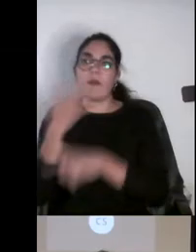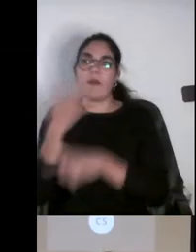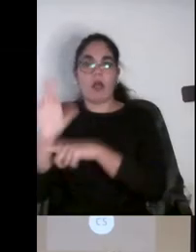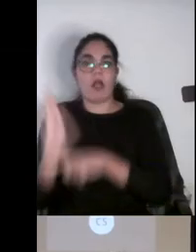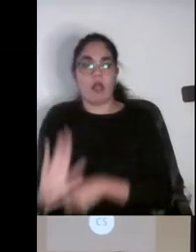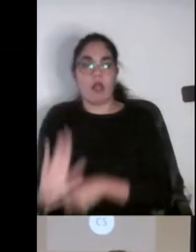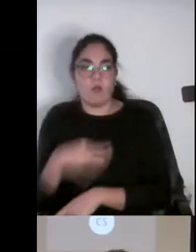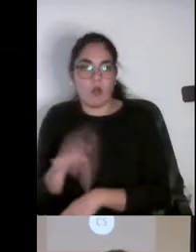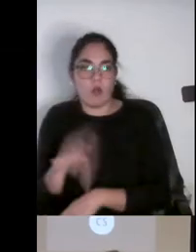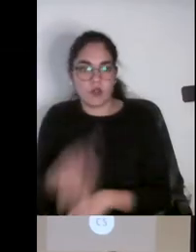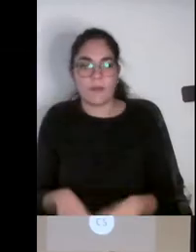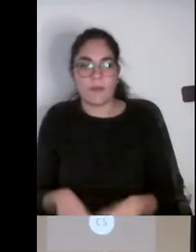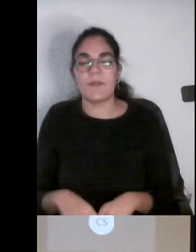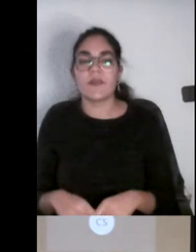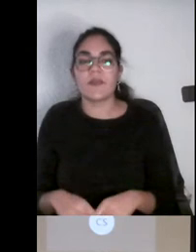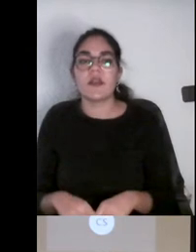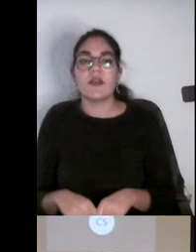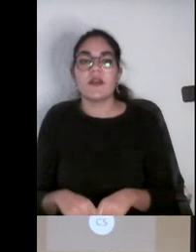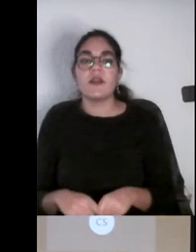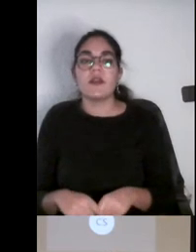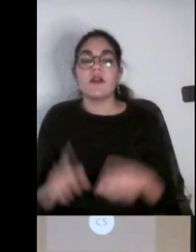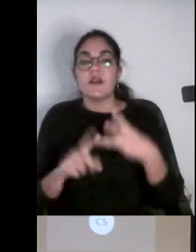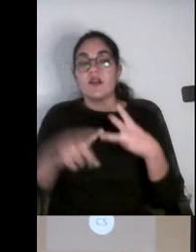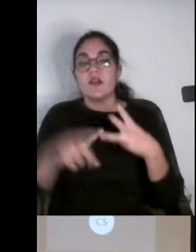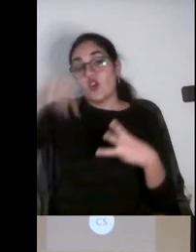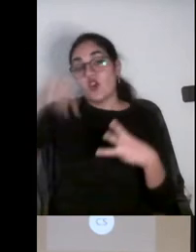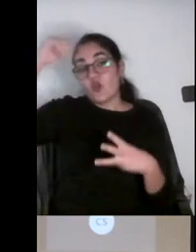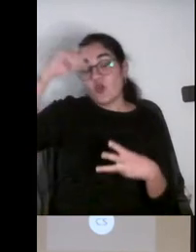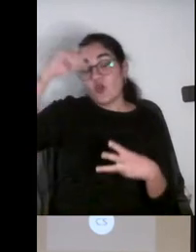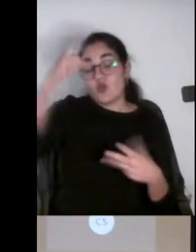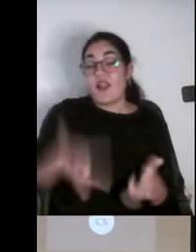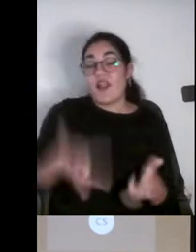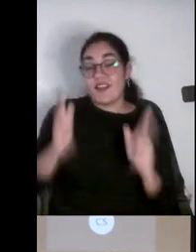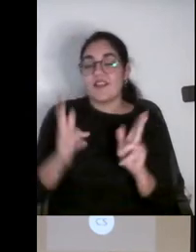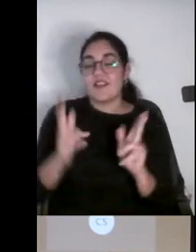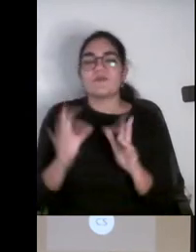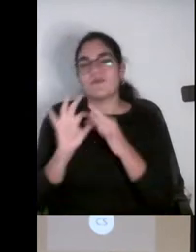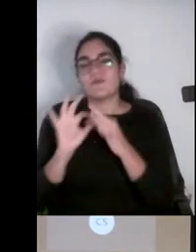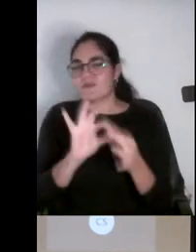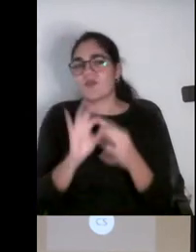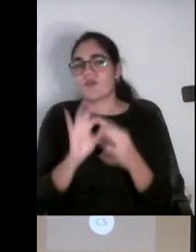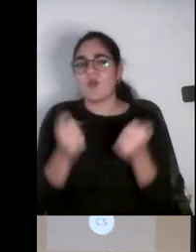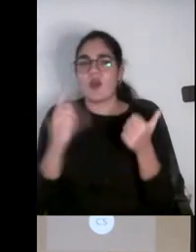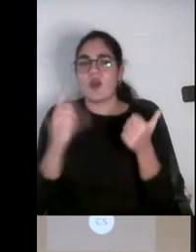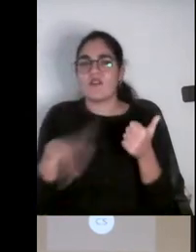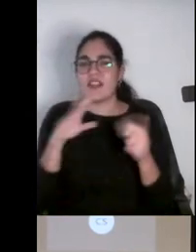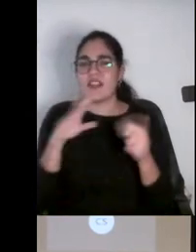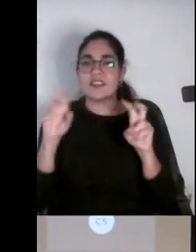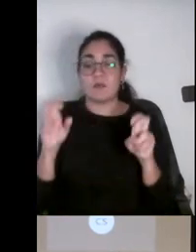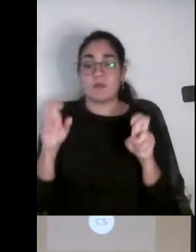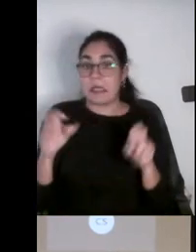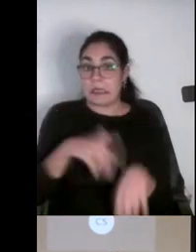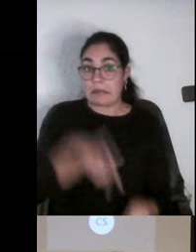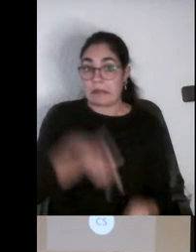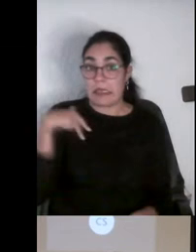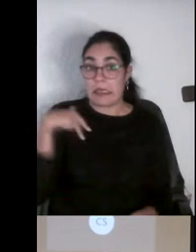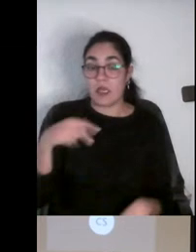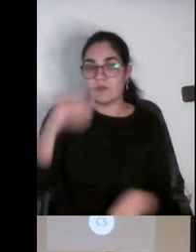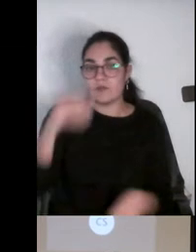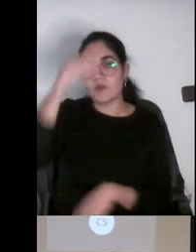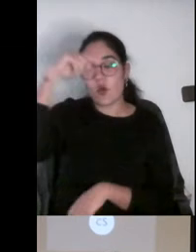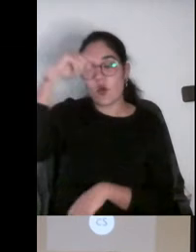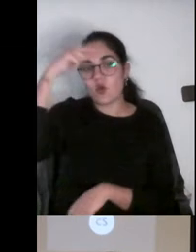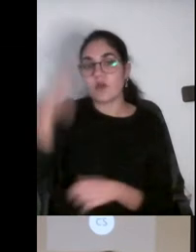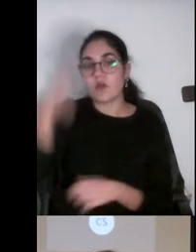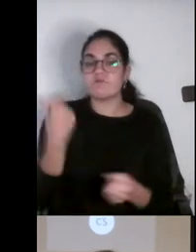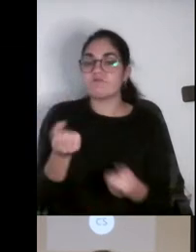La cultura libre ingresa un poco todo esto y tiene que ver con prácticamente todos los ámbitos de la producción cultural, incluyendo